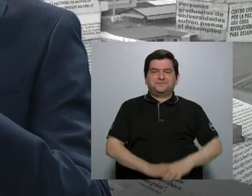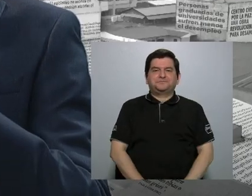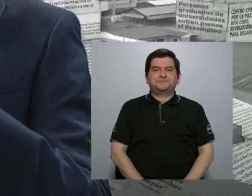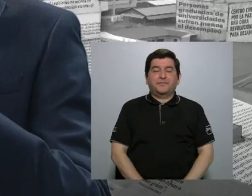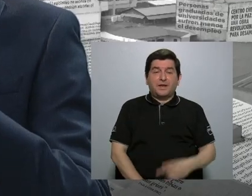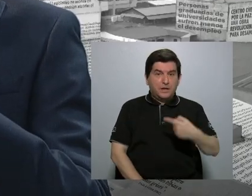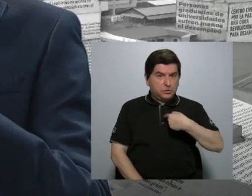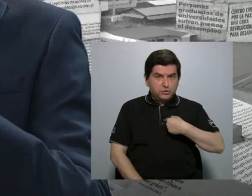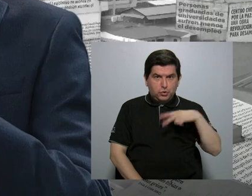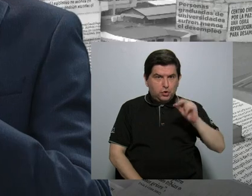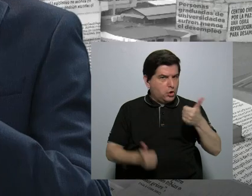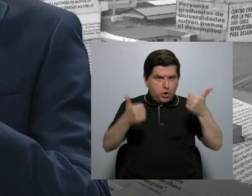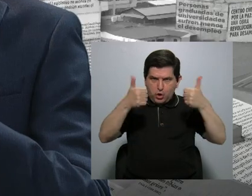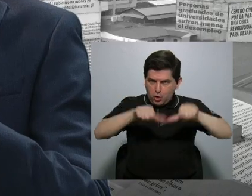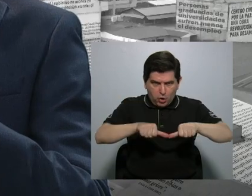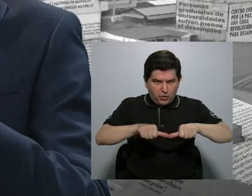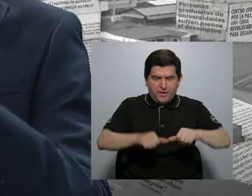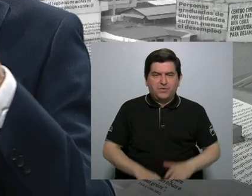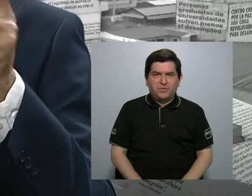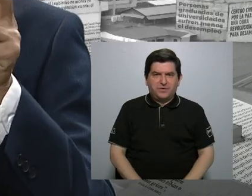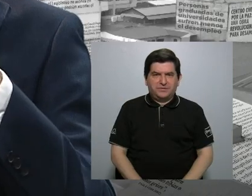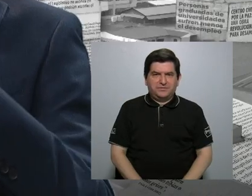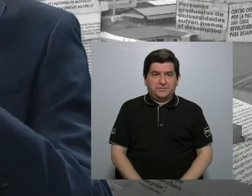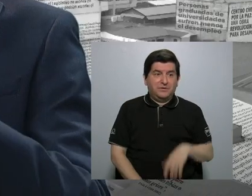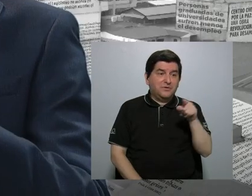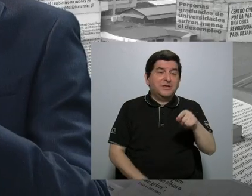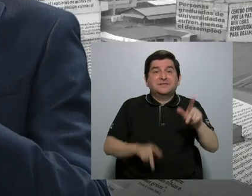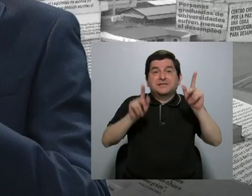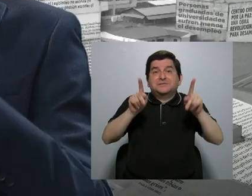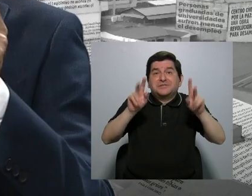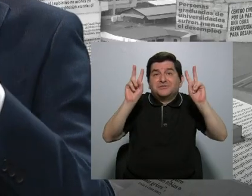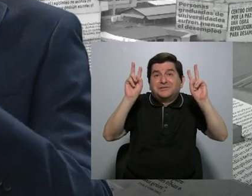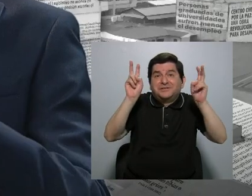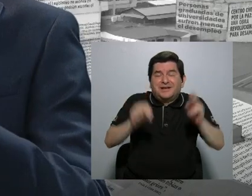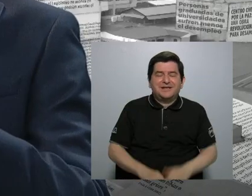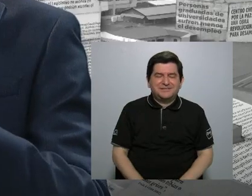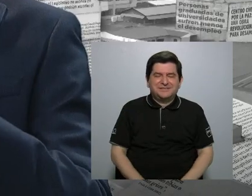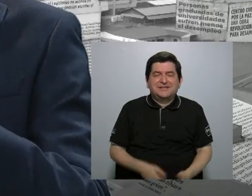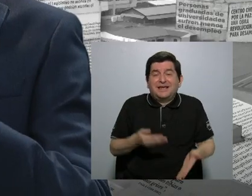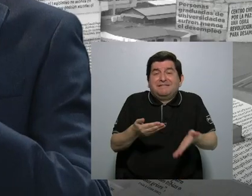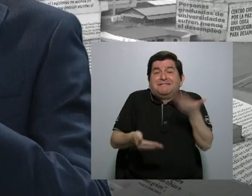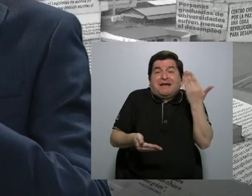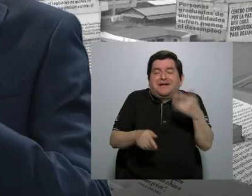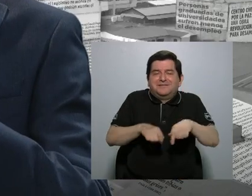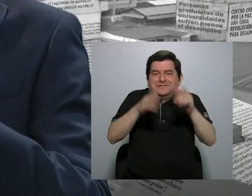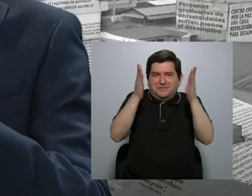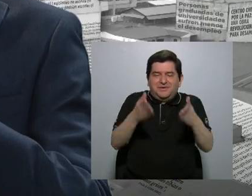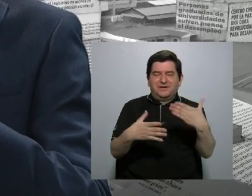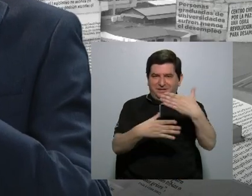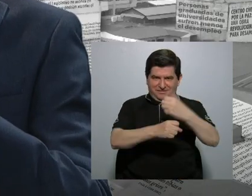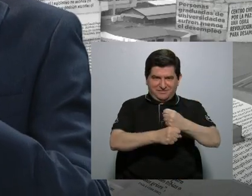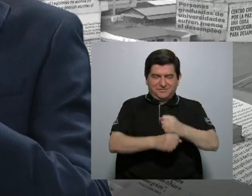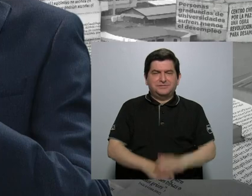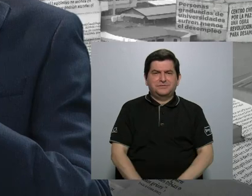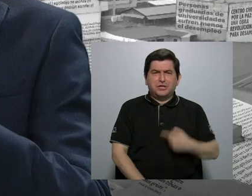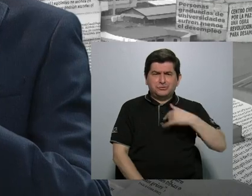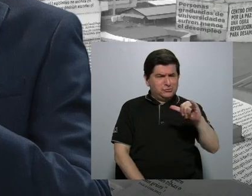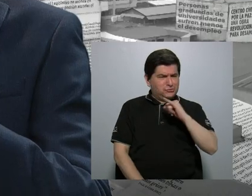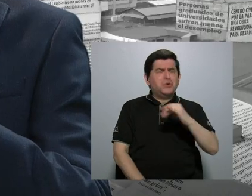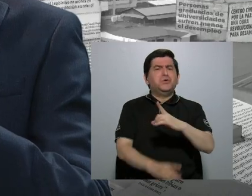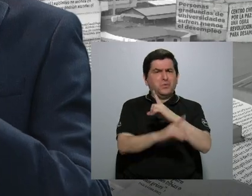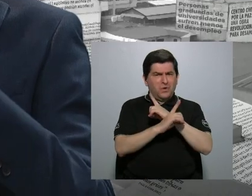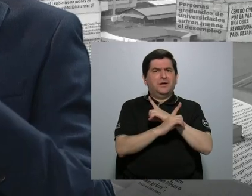Aunque yo no esté de acuerdo con lo que muchos de estos llamados periodistas o pseudo periodistas hacen, yo igual los